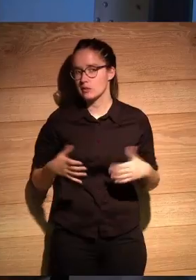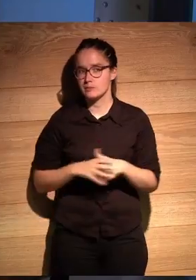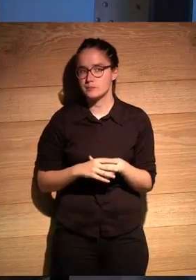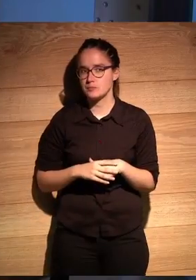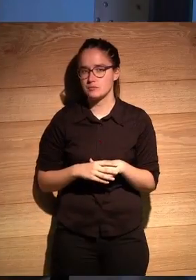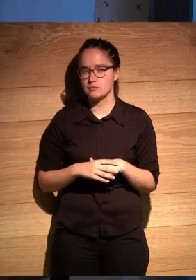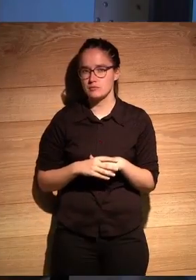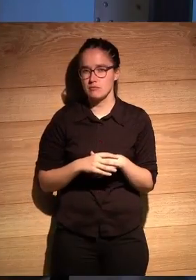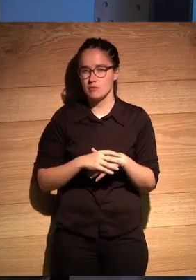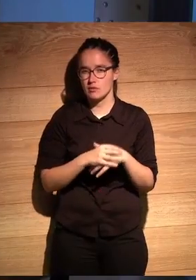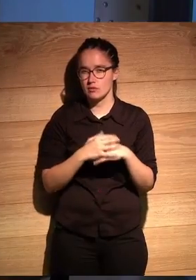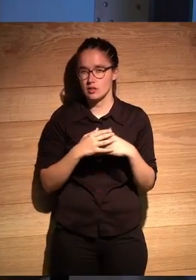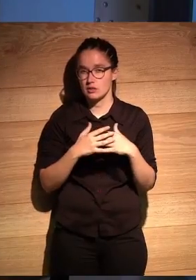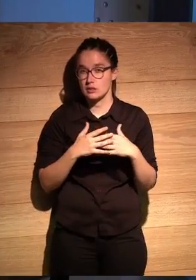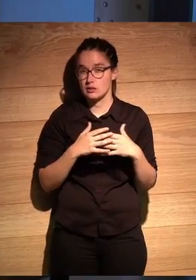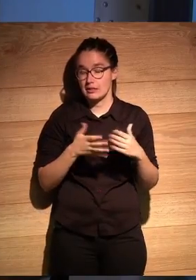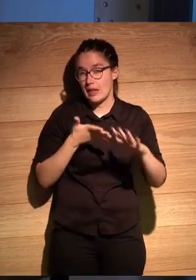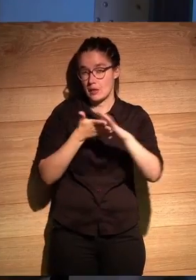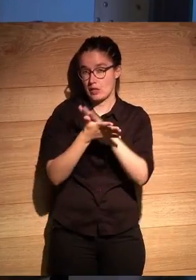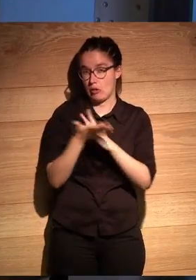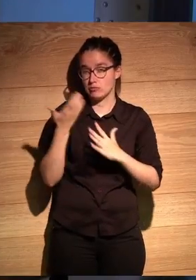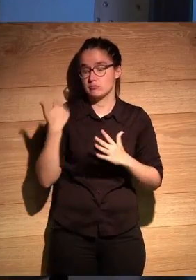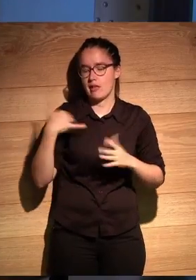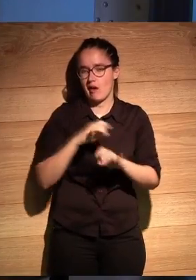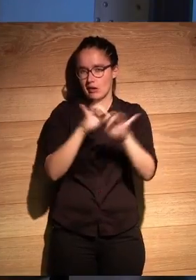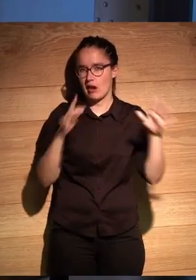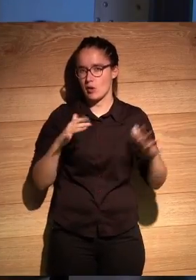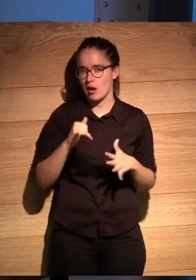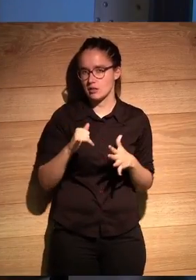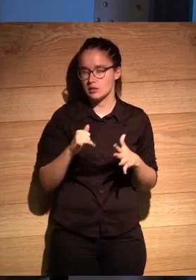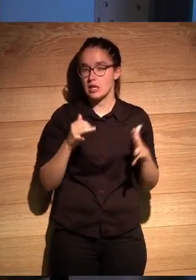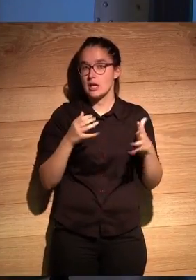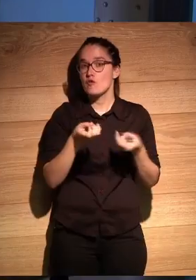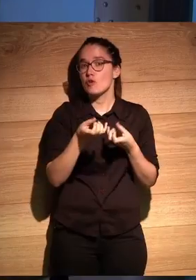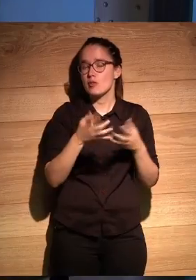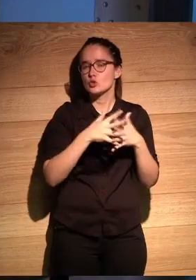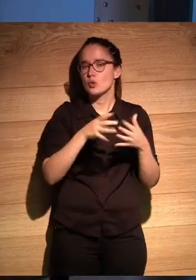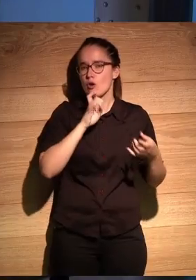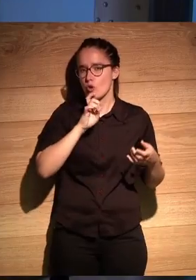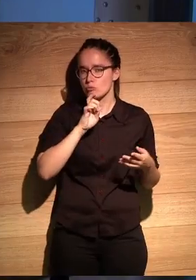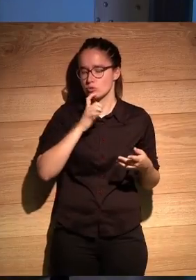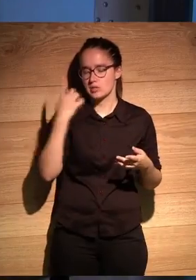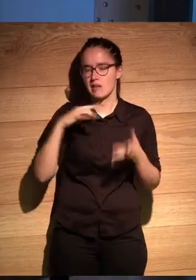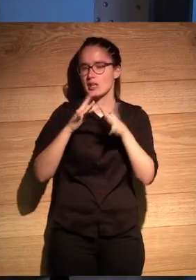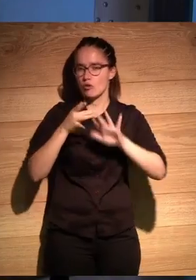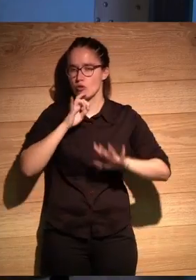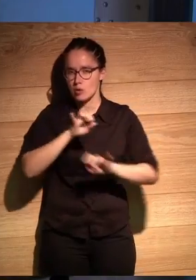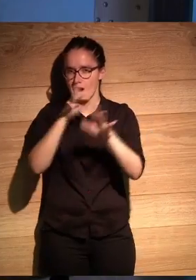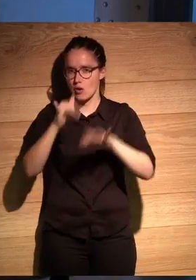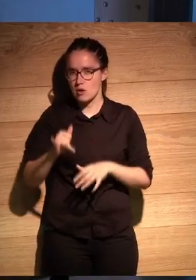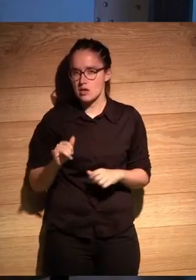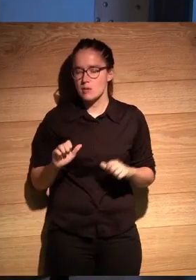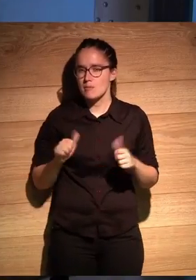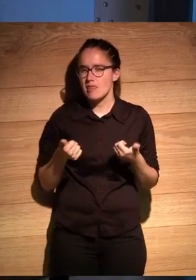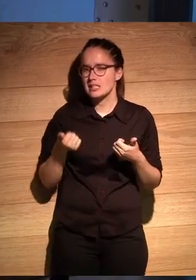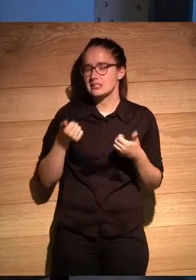de aquí, de la definición, cuando ya tenemos claro cómo íbamos, cómo teníamos estructurada la información y cómo iba a ser la interacción. Y entraba